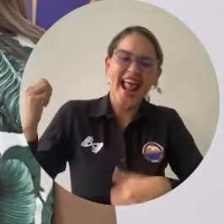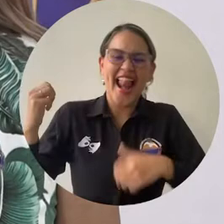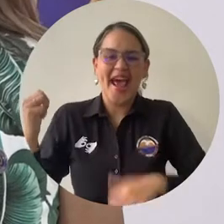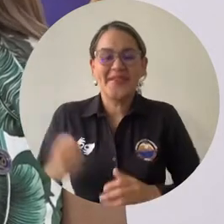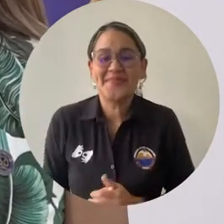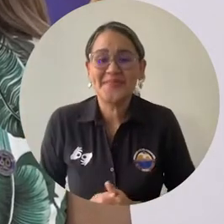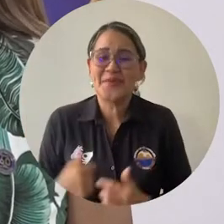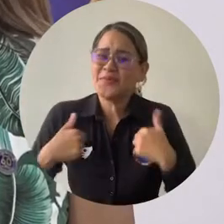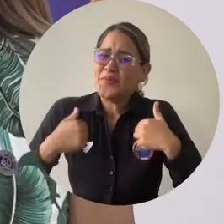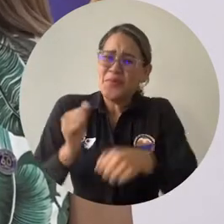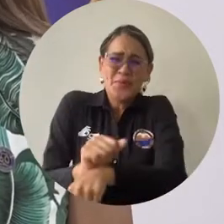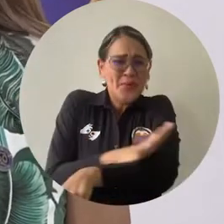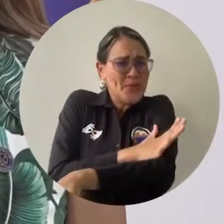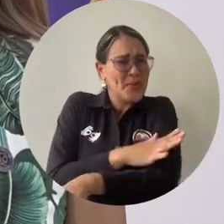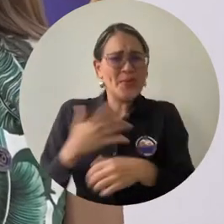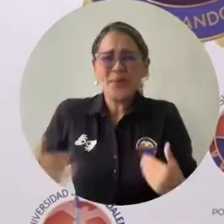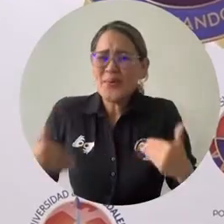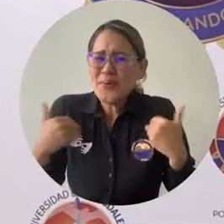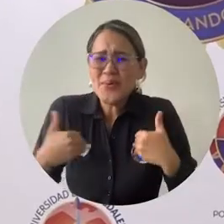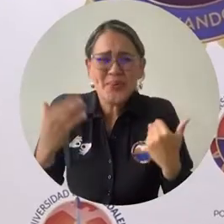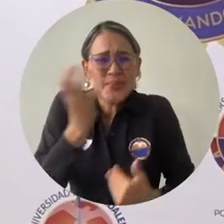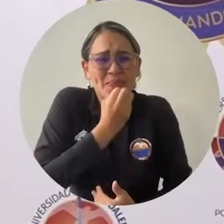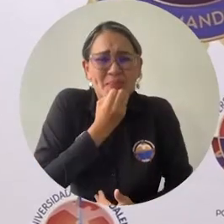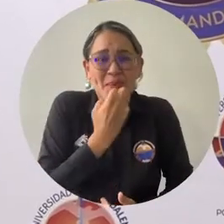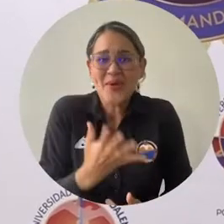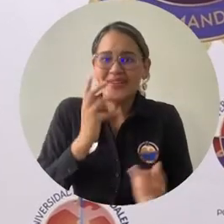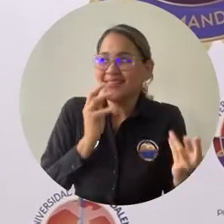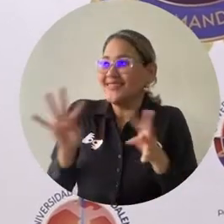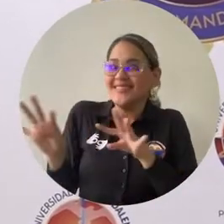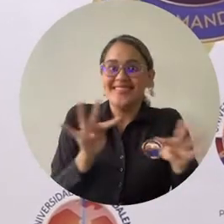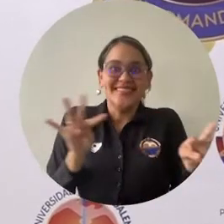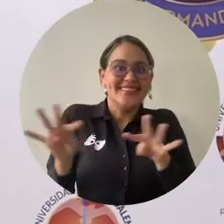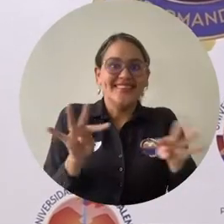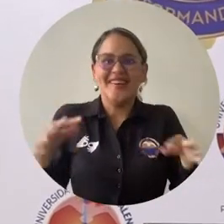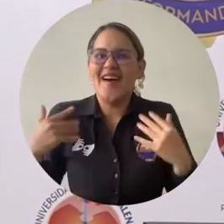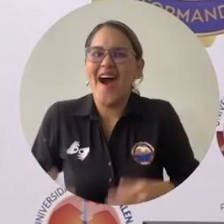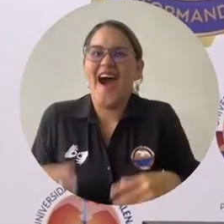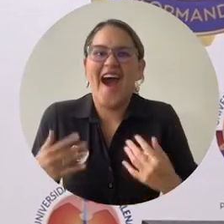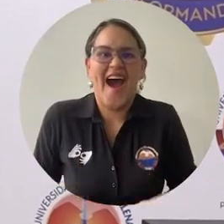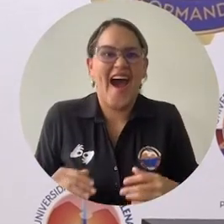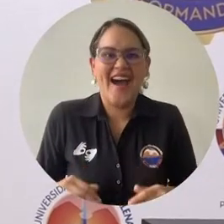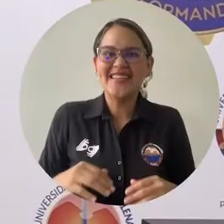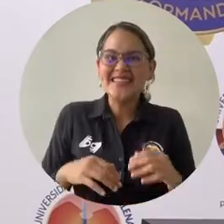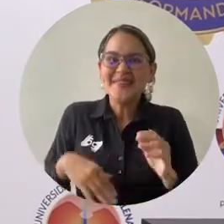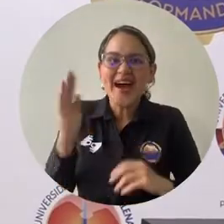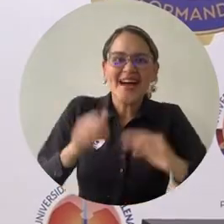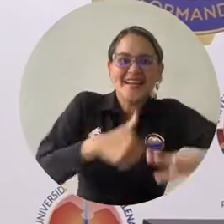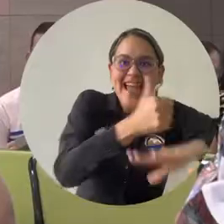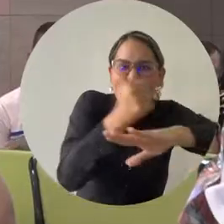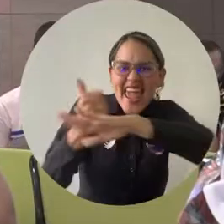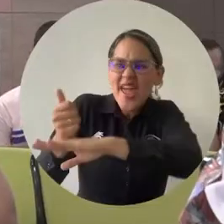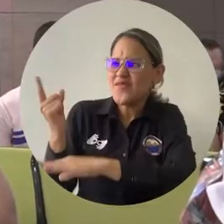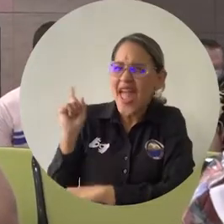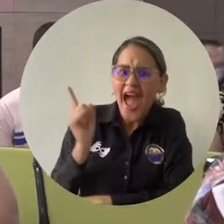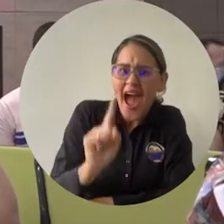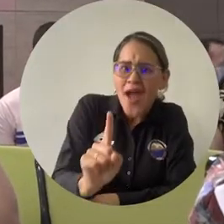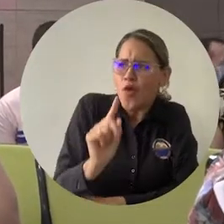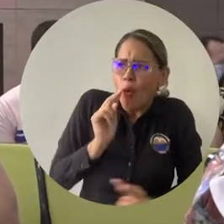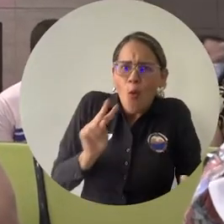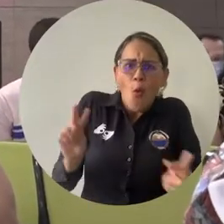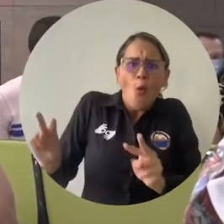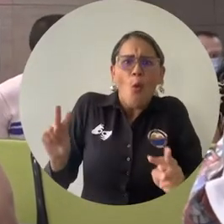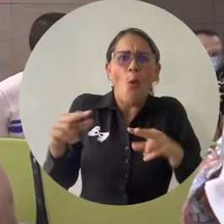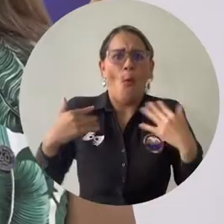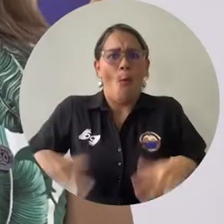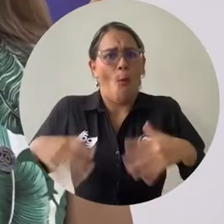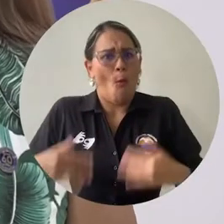grande, o no lo esperaba, algo muy bonito, pues de ver las expresiones de mis compañeros de trabajo, de mis jefes de hace